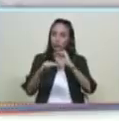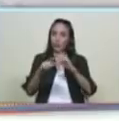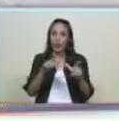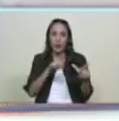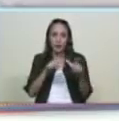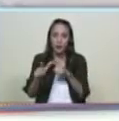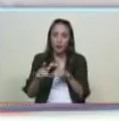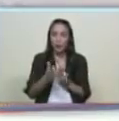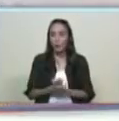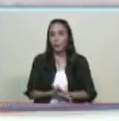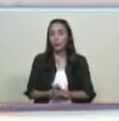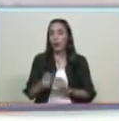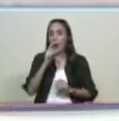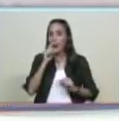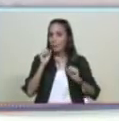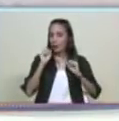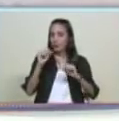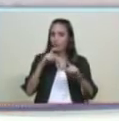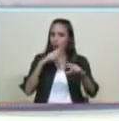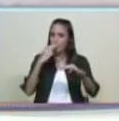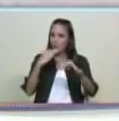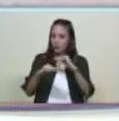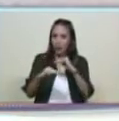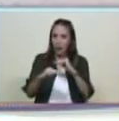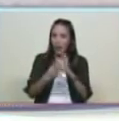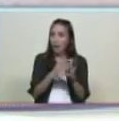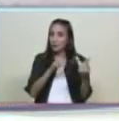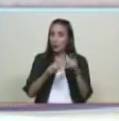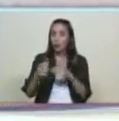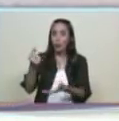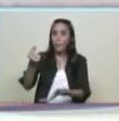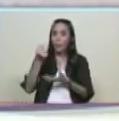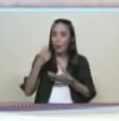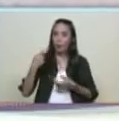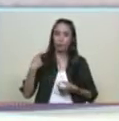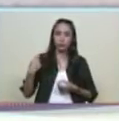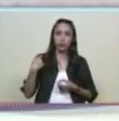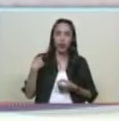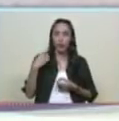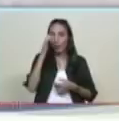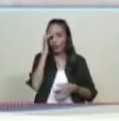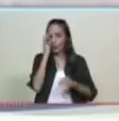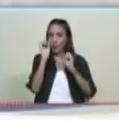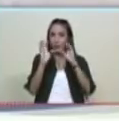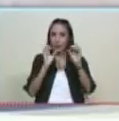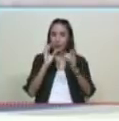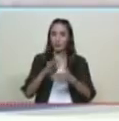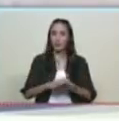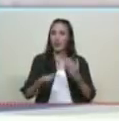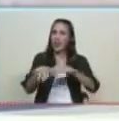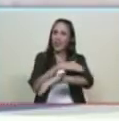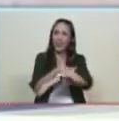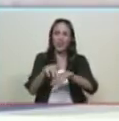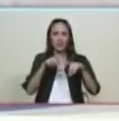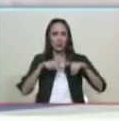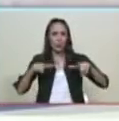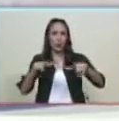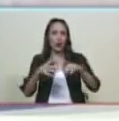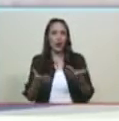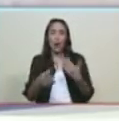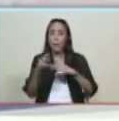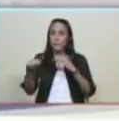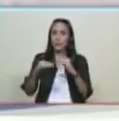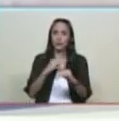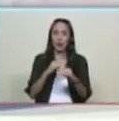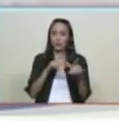de tu presidente de tu gobierno directamente a ti en tu hogar en la calle donde estés ahí te llega tu